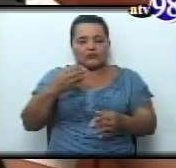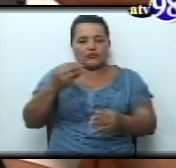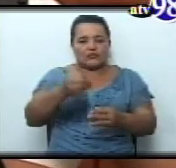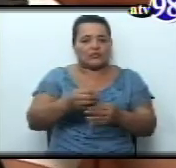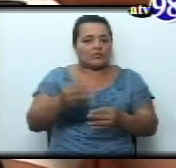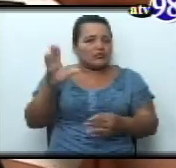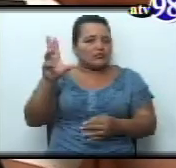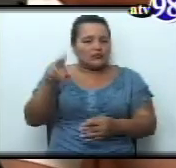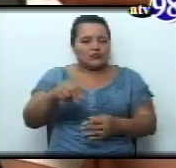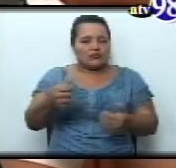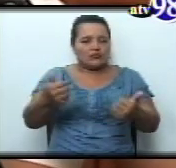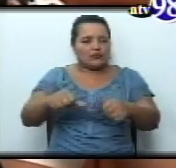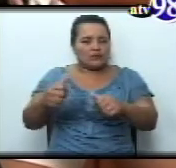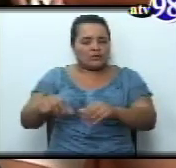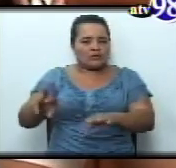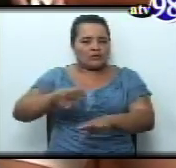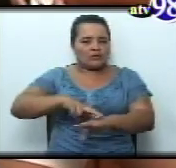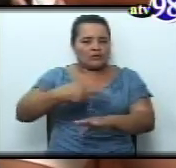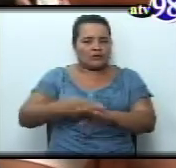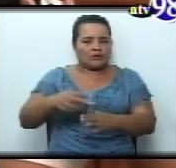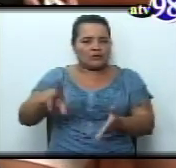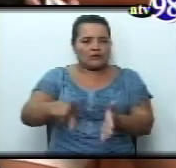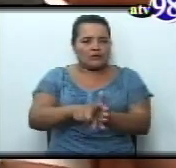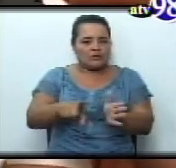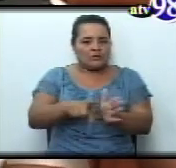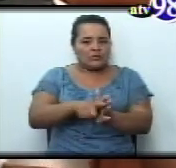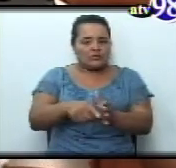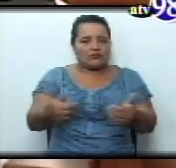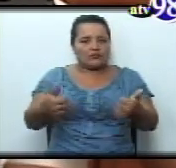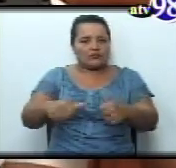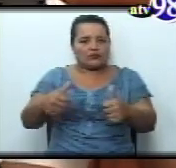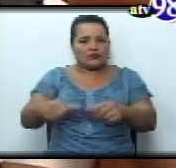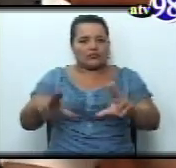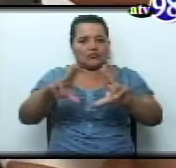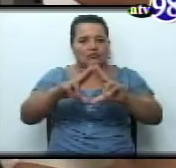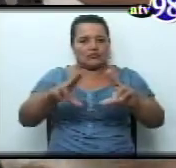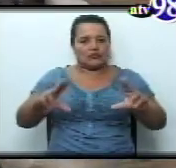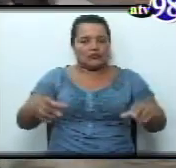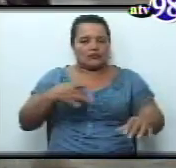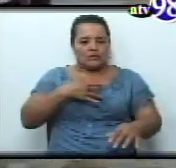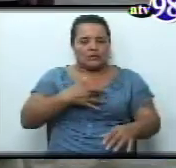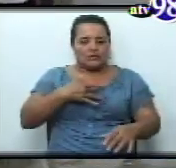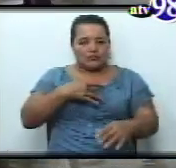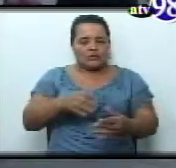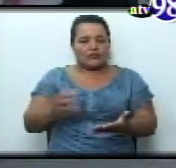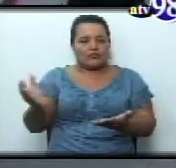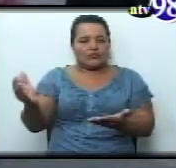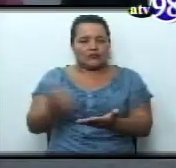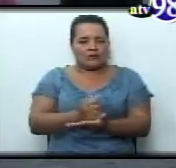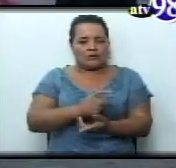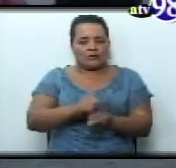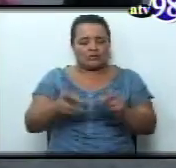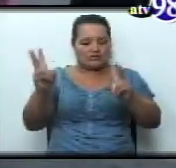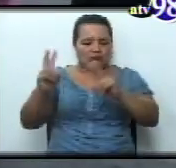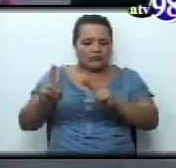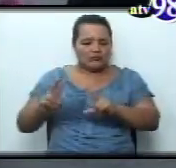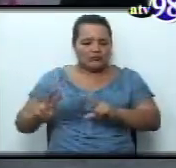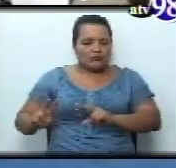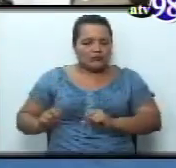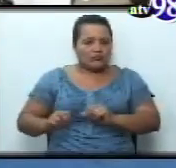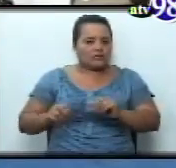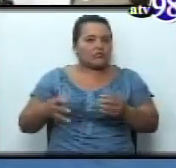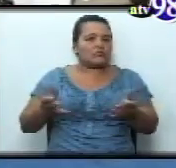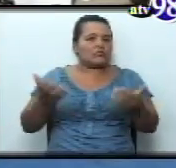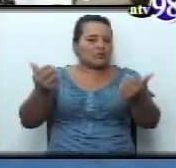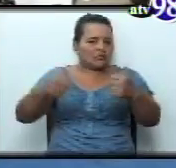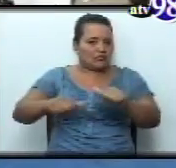está acorde con la normativa penal ni con la normativa que establece el sistema acusatorio. La revisión de los niveles de